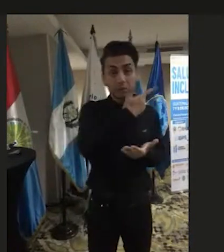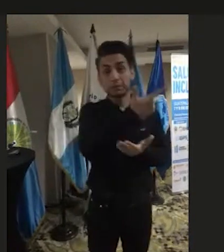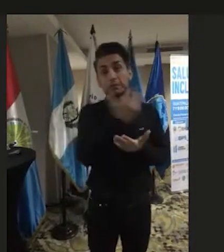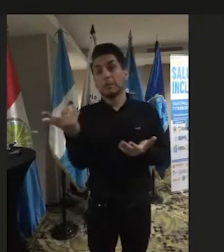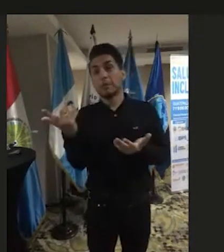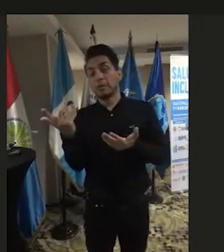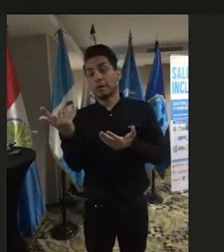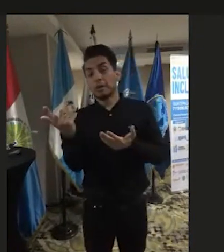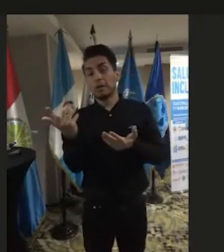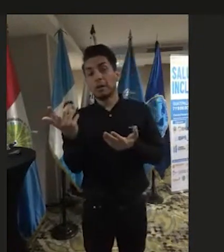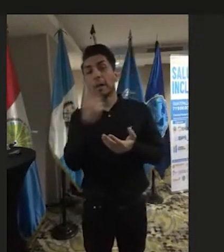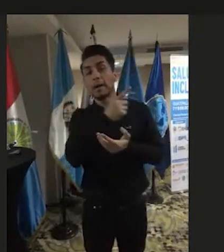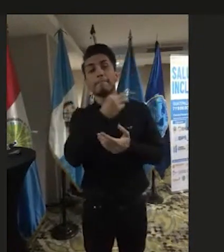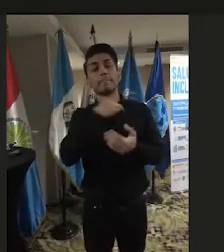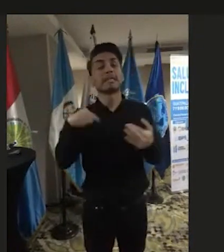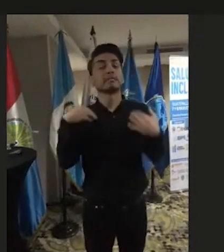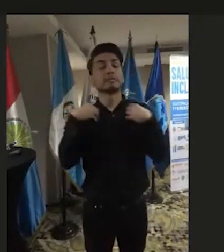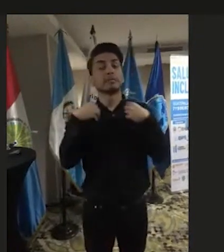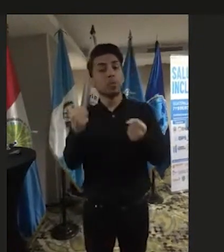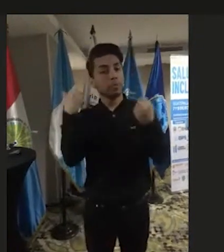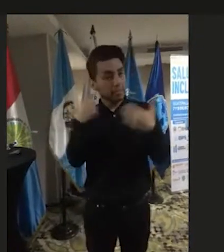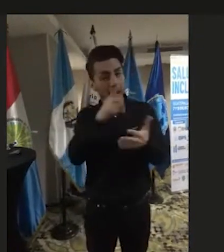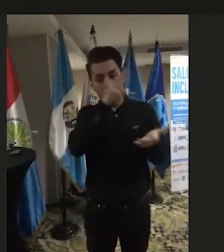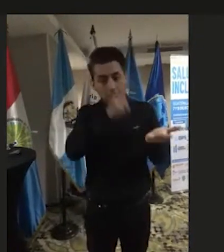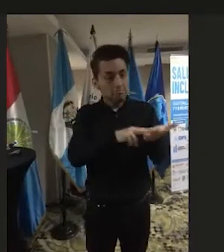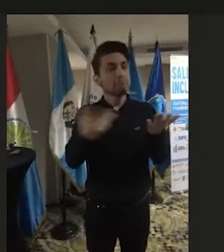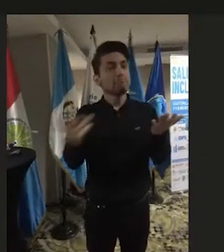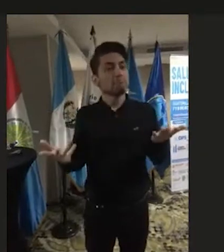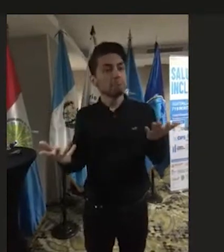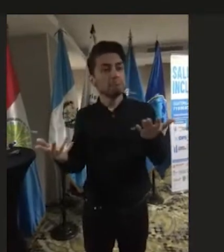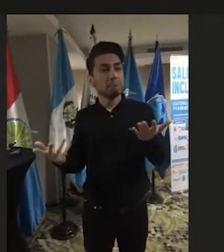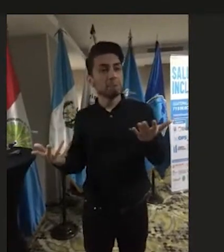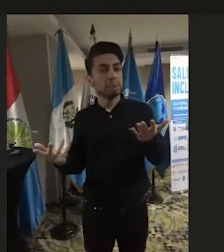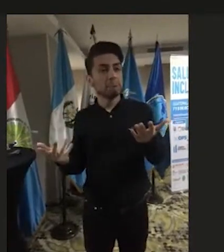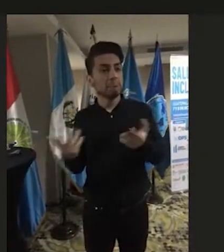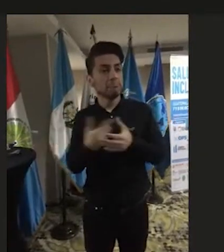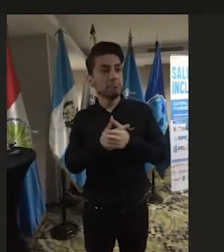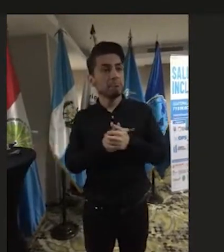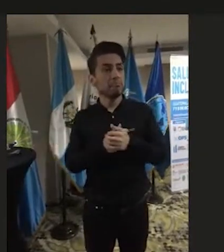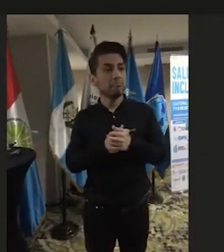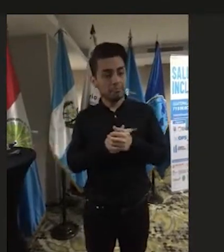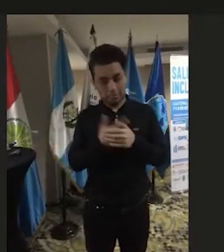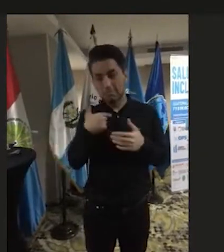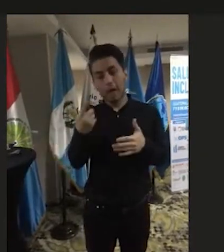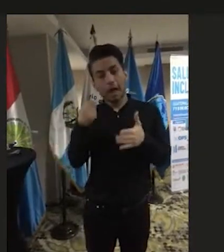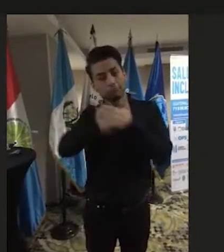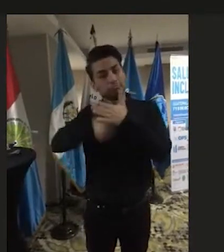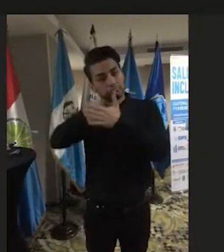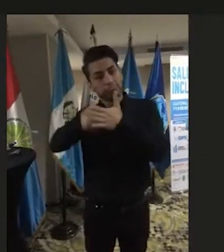en el Ministerio de Salud cosa que sí hemos tenido incidencia.